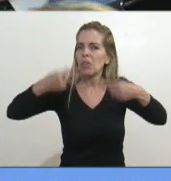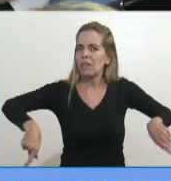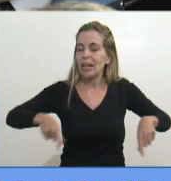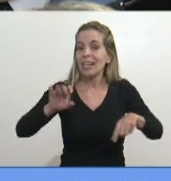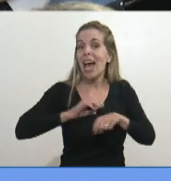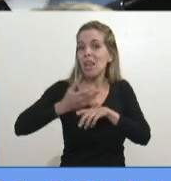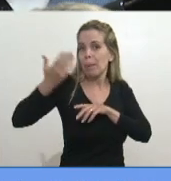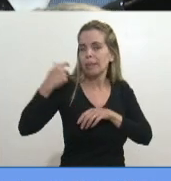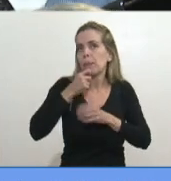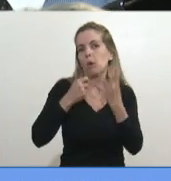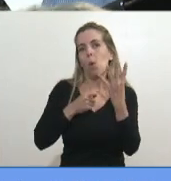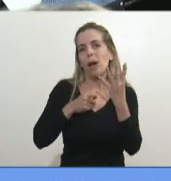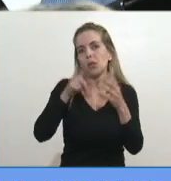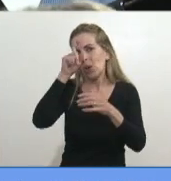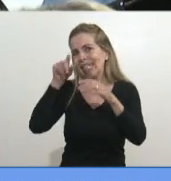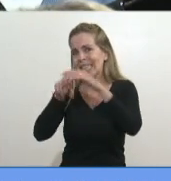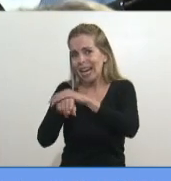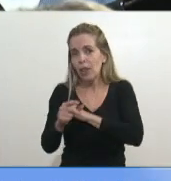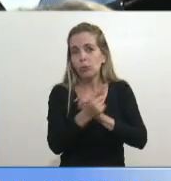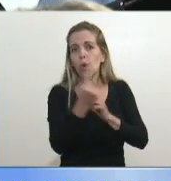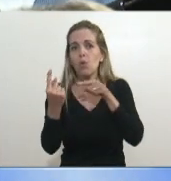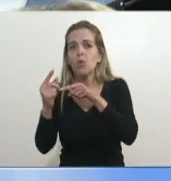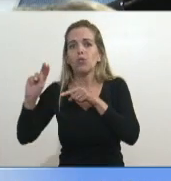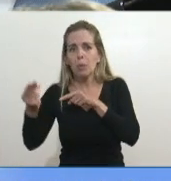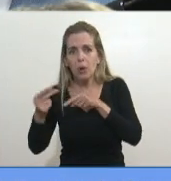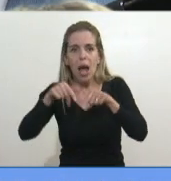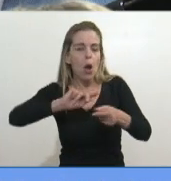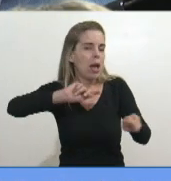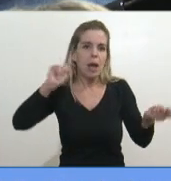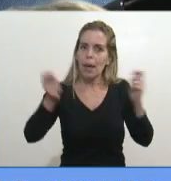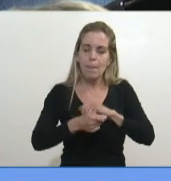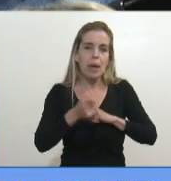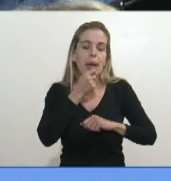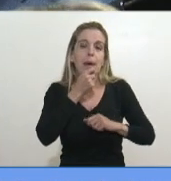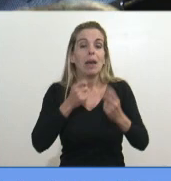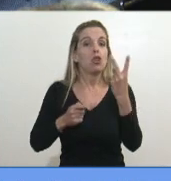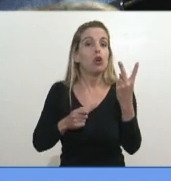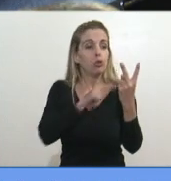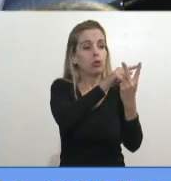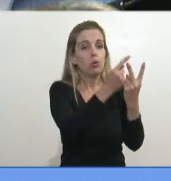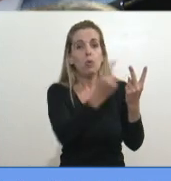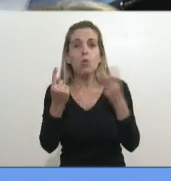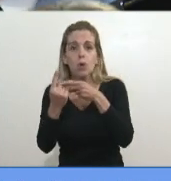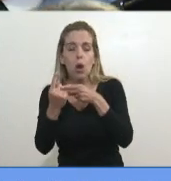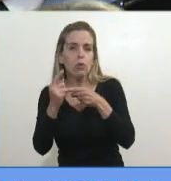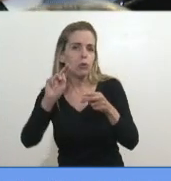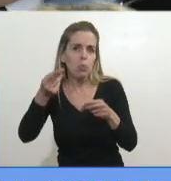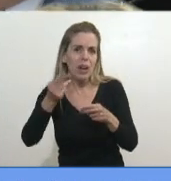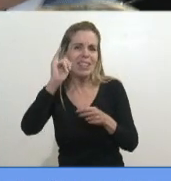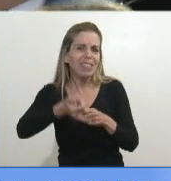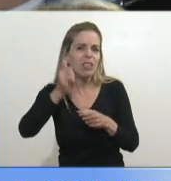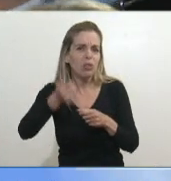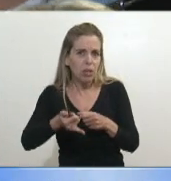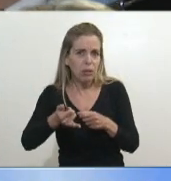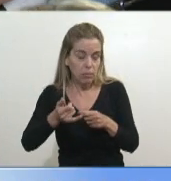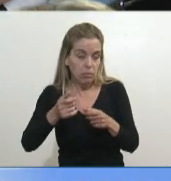cuatro que ingresaban, uno perdía la vida. Ahora de cada dos, uno pierde la vida. Esto